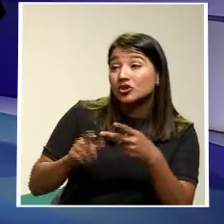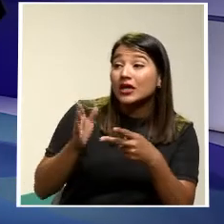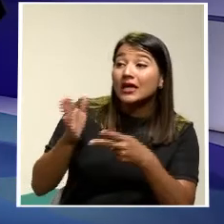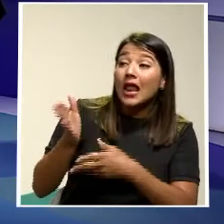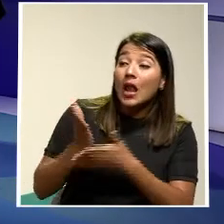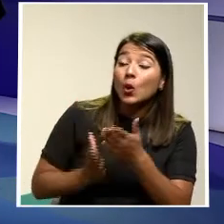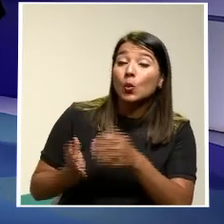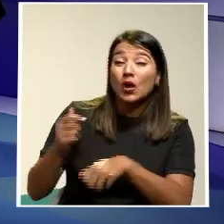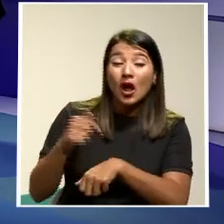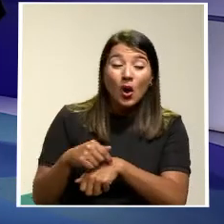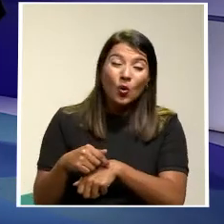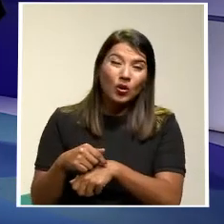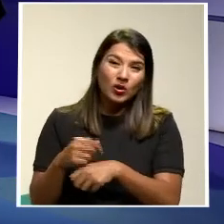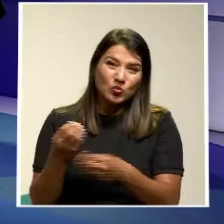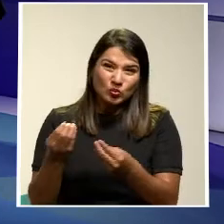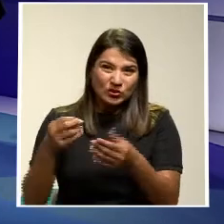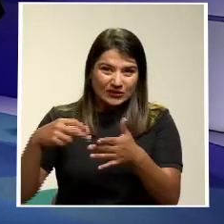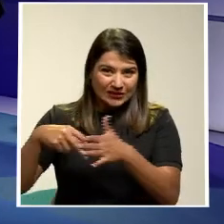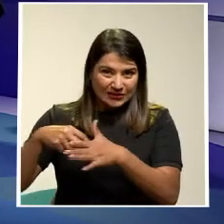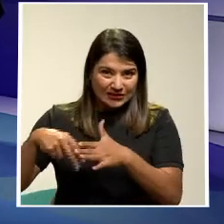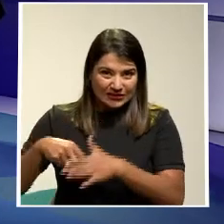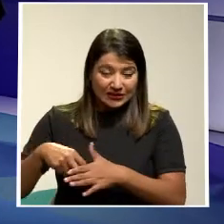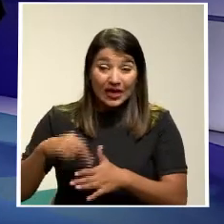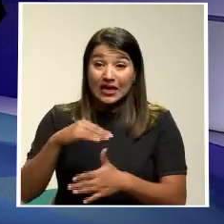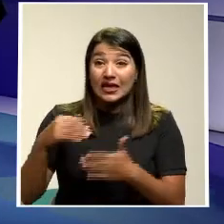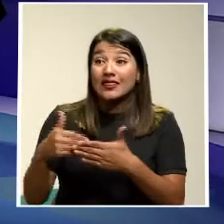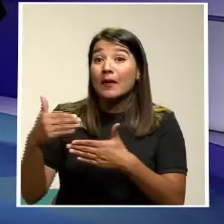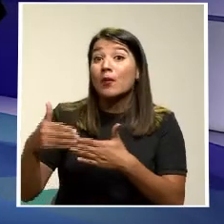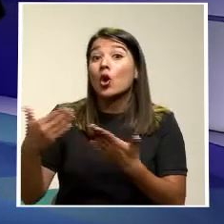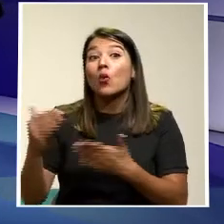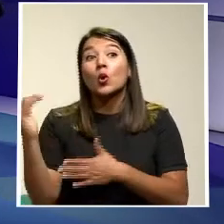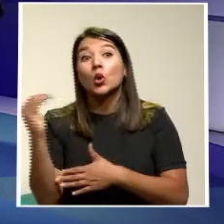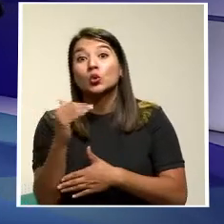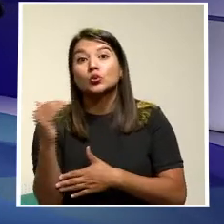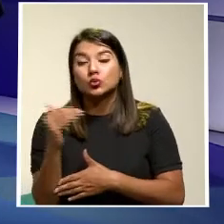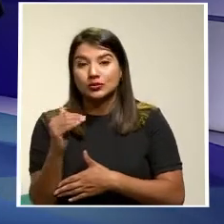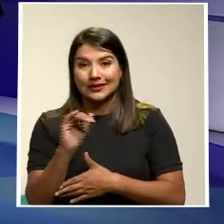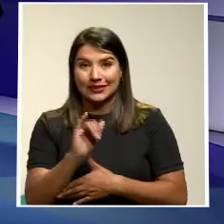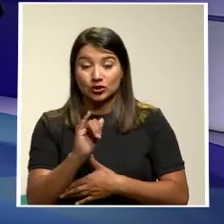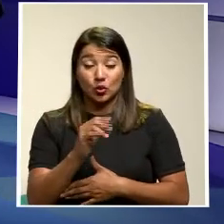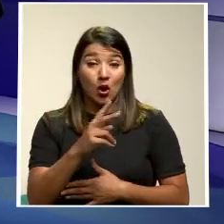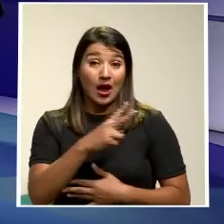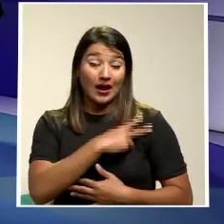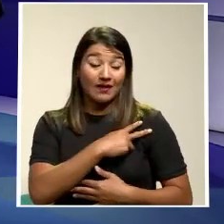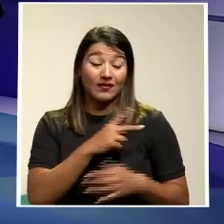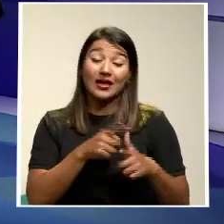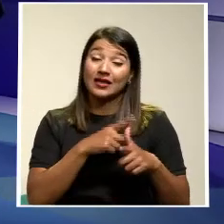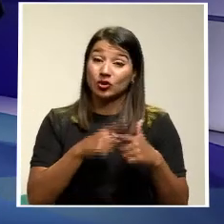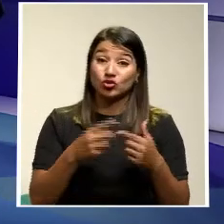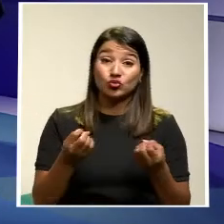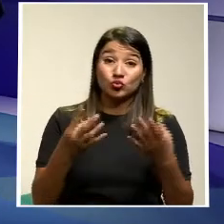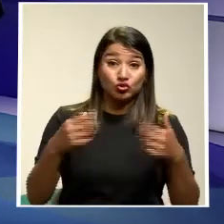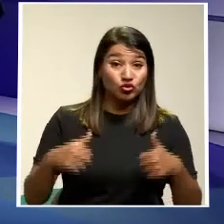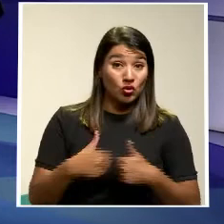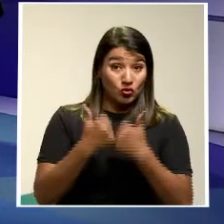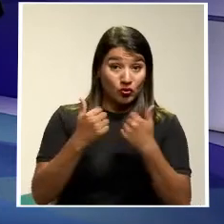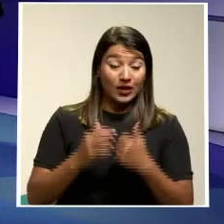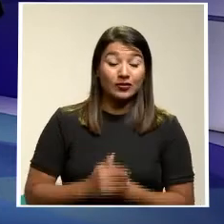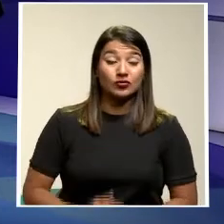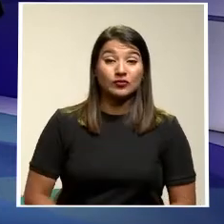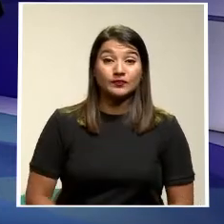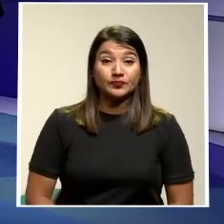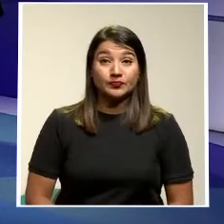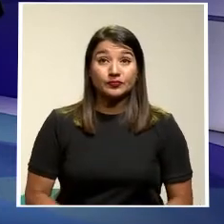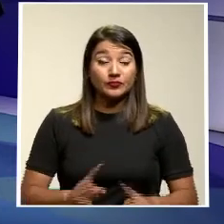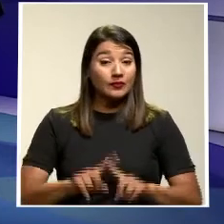hora Etcétera ¿Verdad? Y a partir de ahí Cómo se le notifican Esas infracciones También al empleador Entonces los retos Son muchos ¿Verdad?